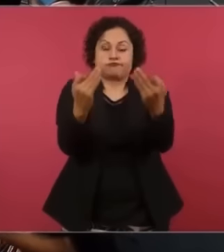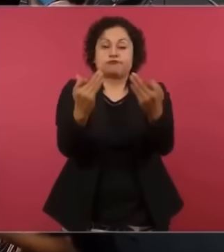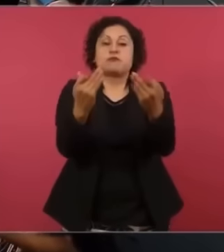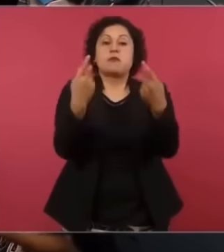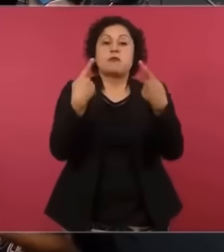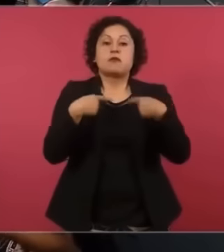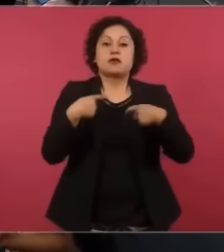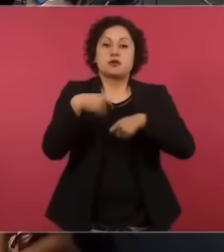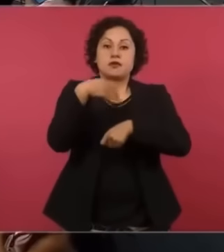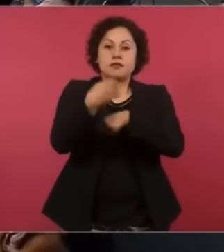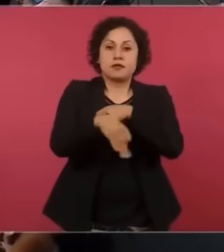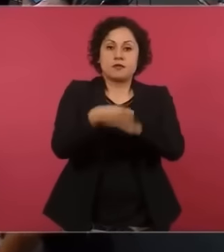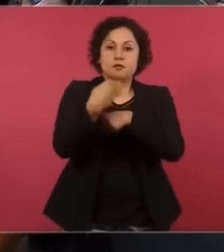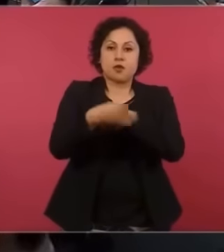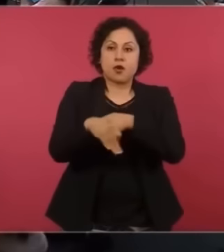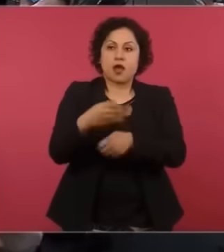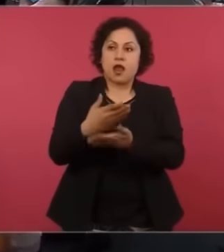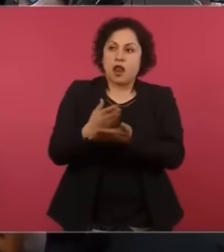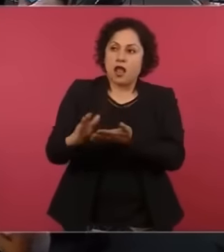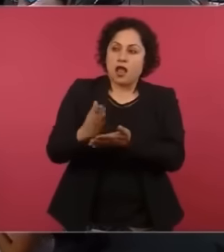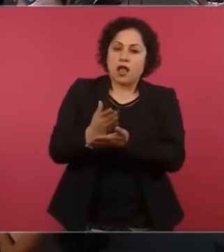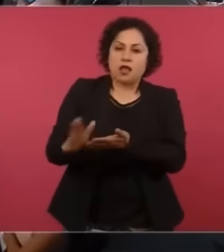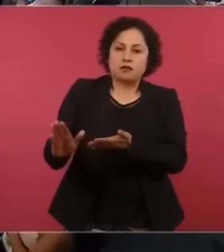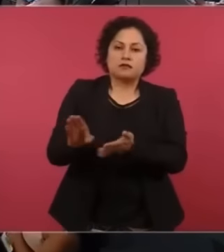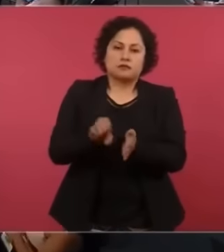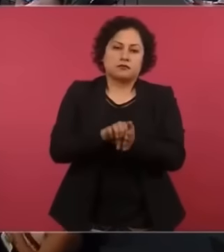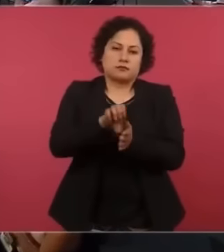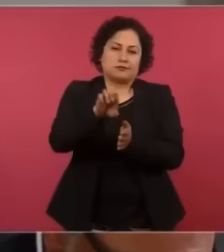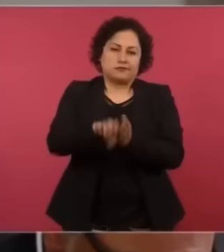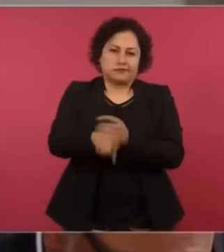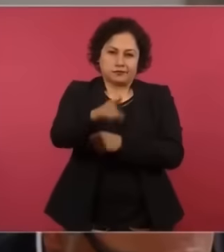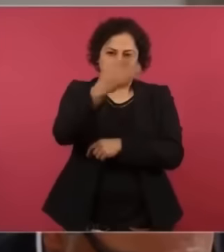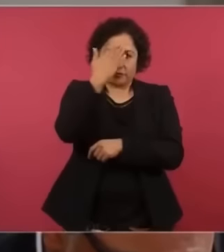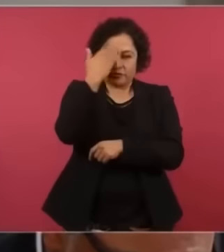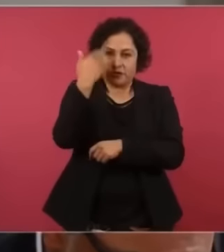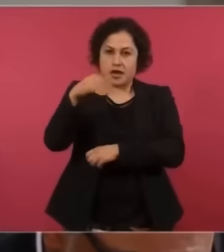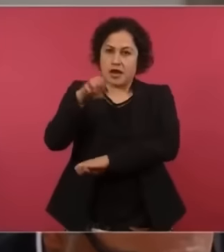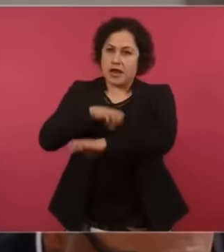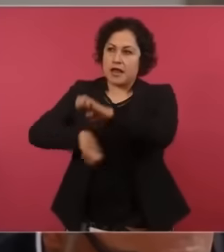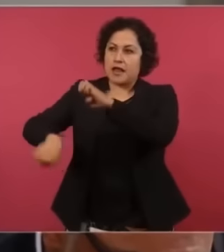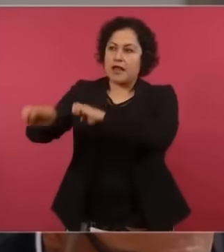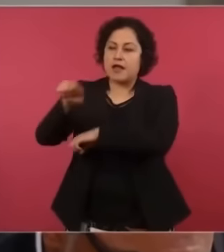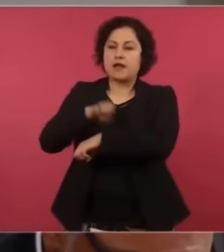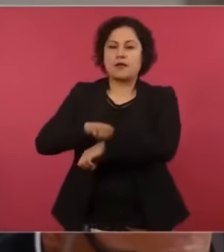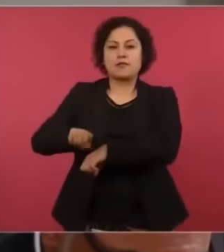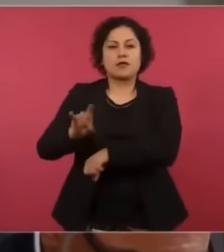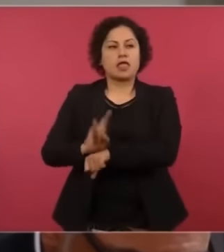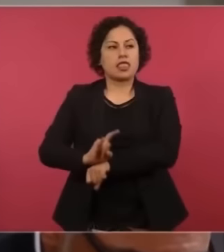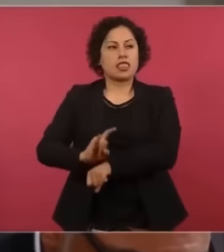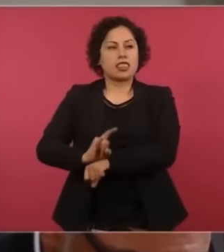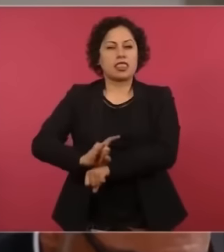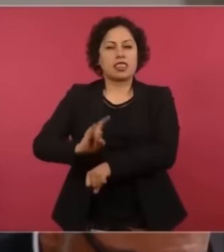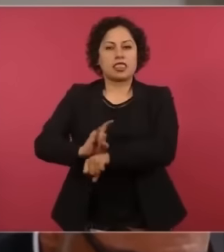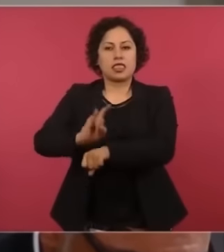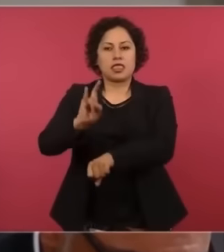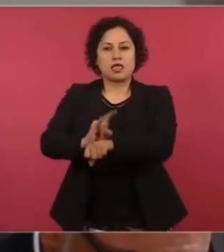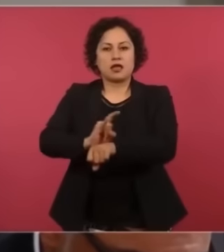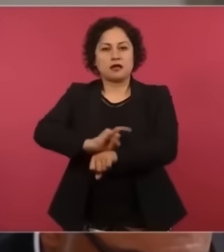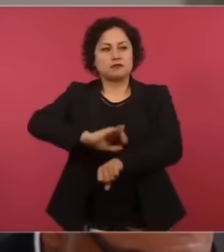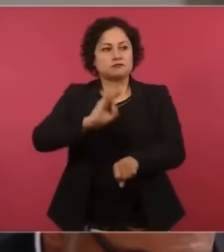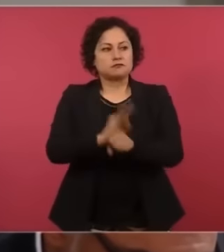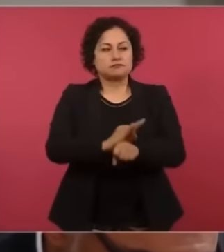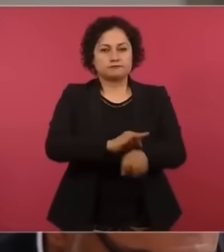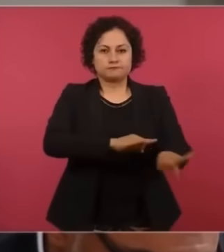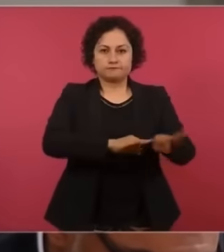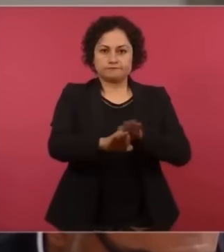que eran empresas que simulaban y evadían las subresponsabilidades con los trabajadores.